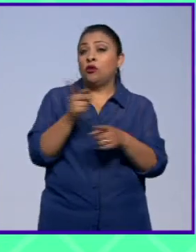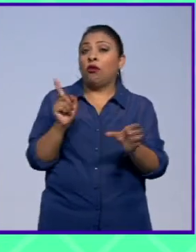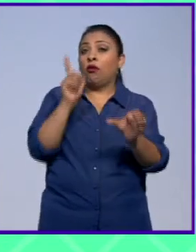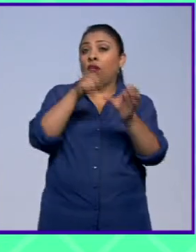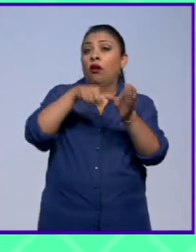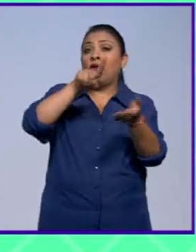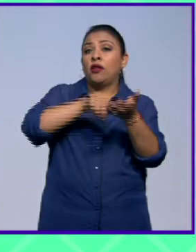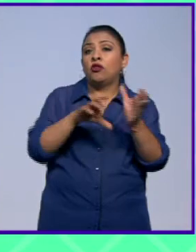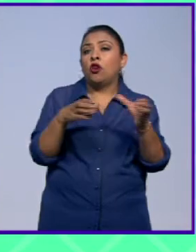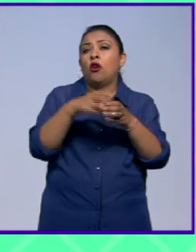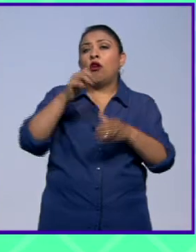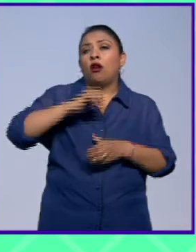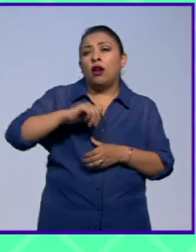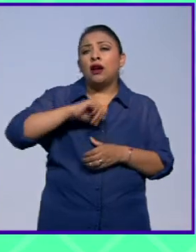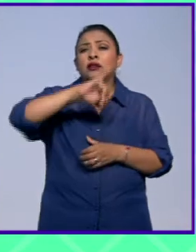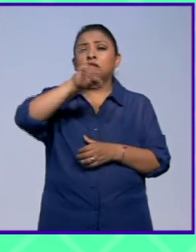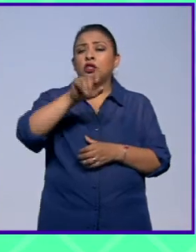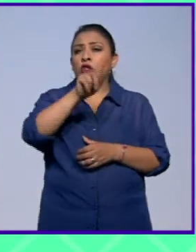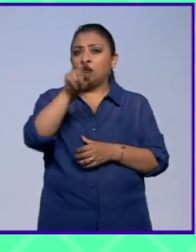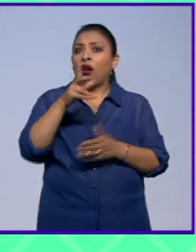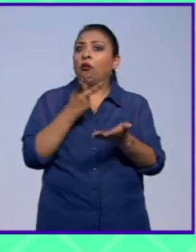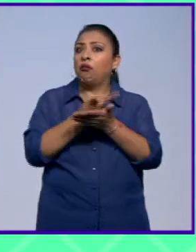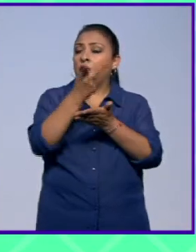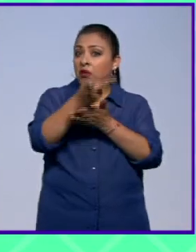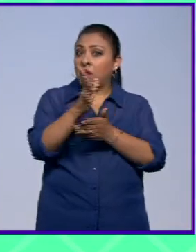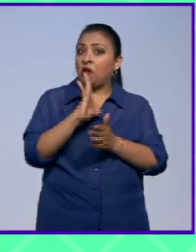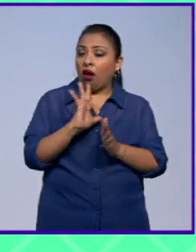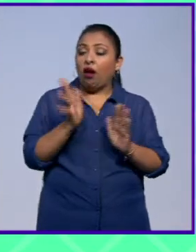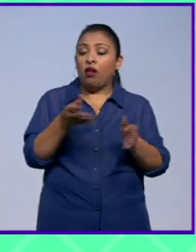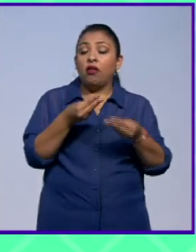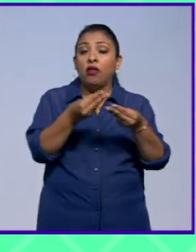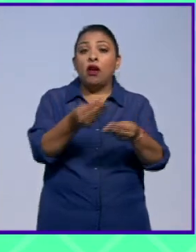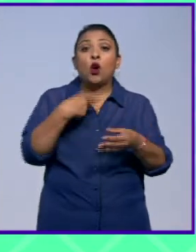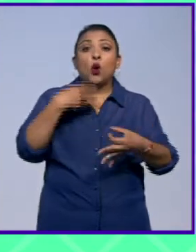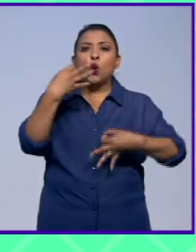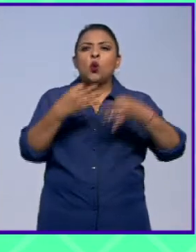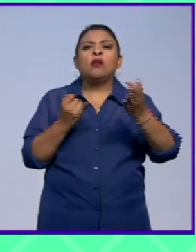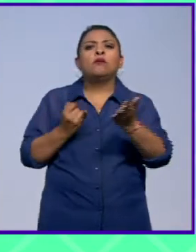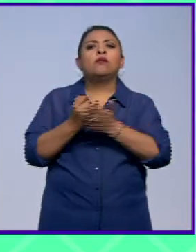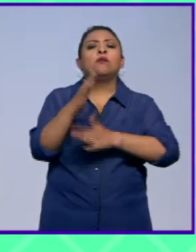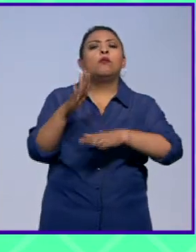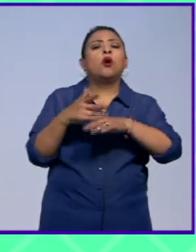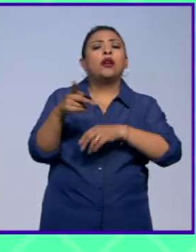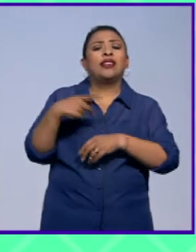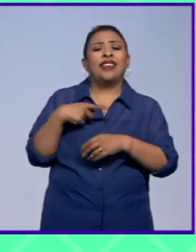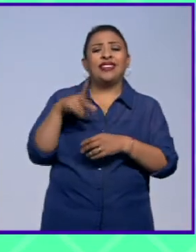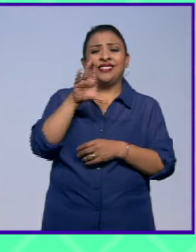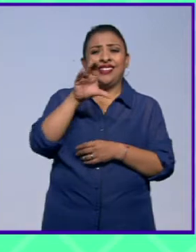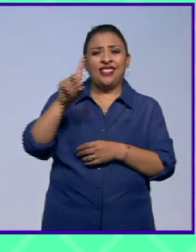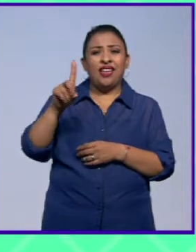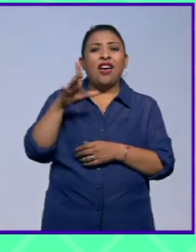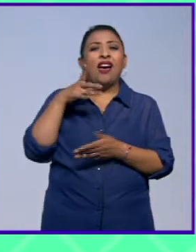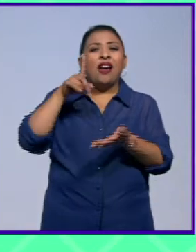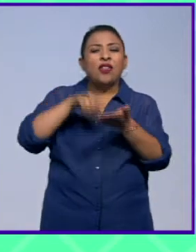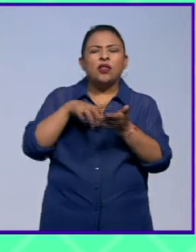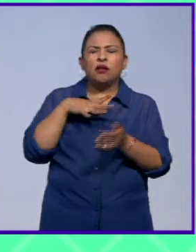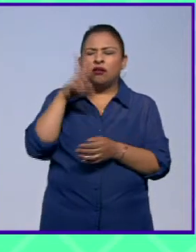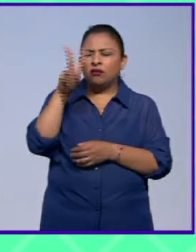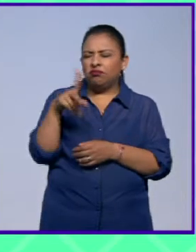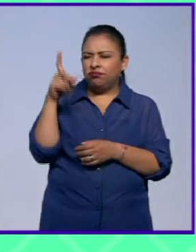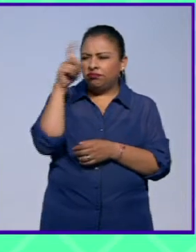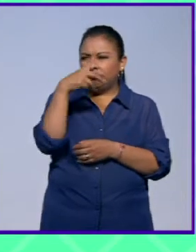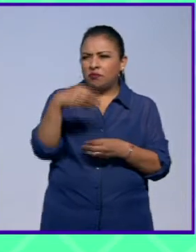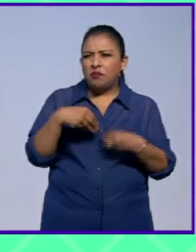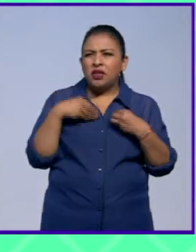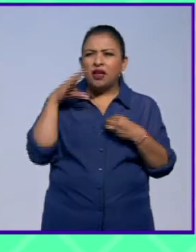pertenece al género clásico ni al jazz que obtiene el galardón el jurado tomó la decisión porque el disco captura la complejidad de